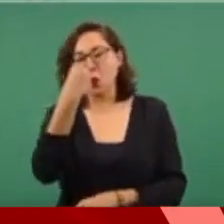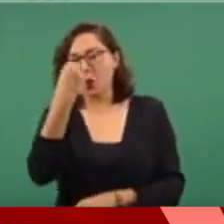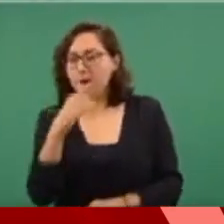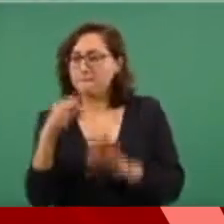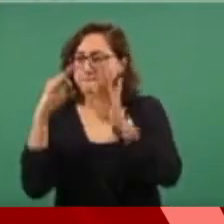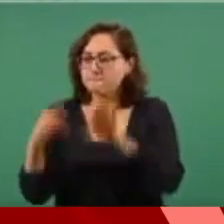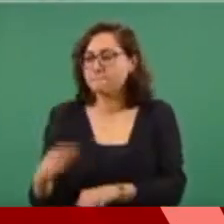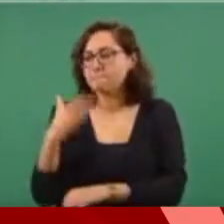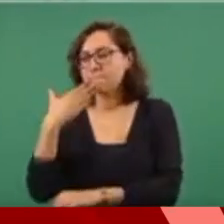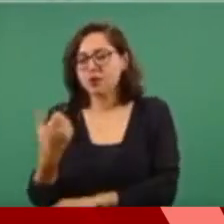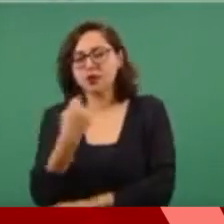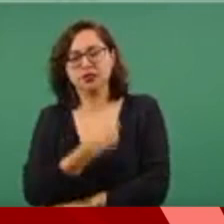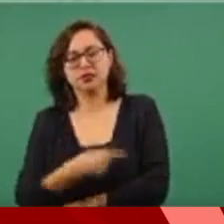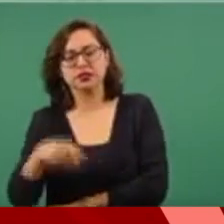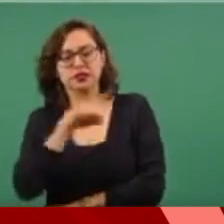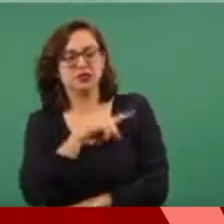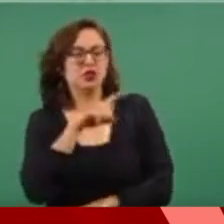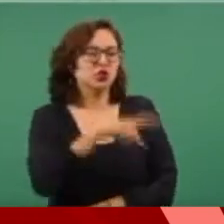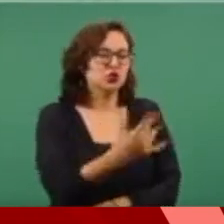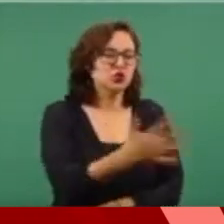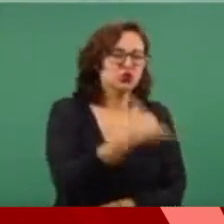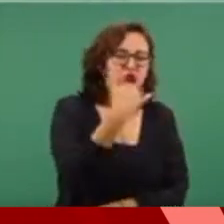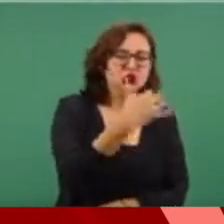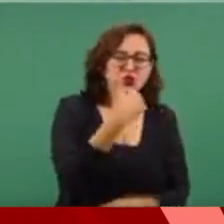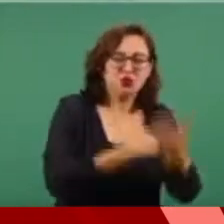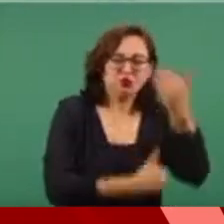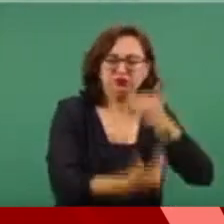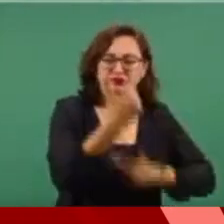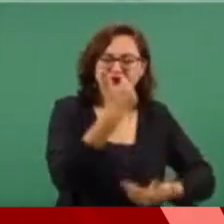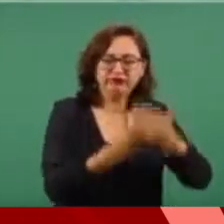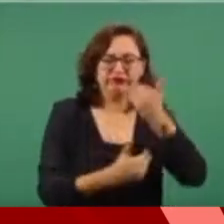chatarra, el daño que causan.